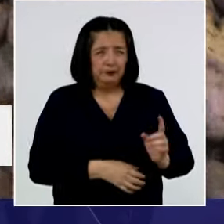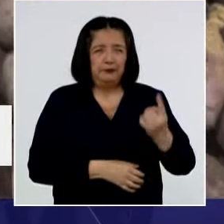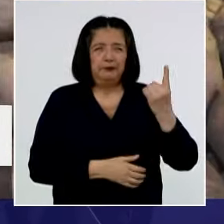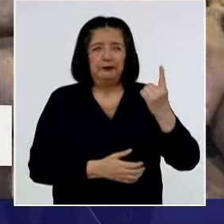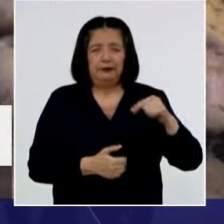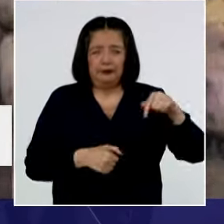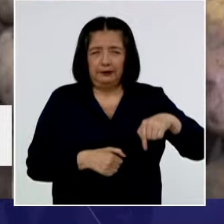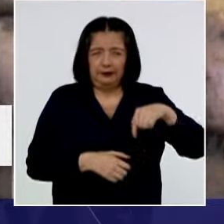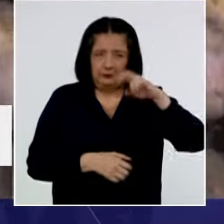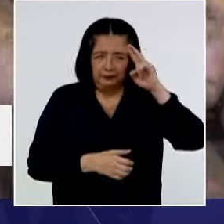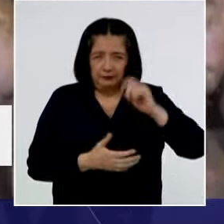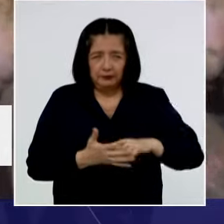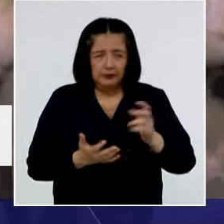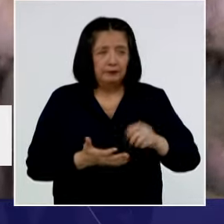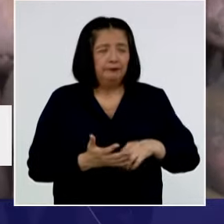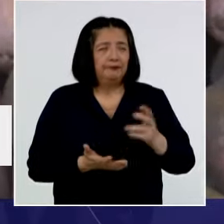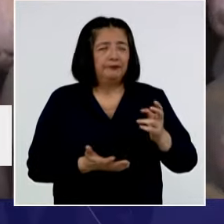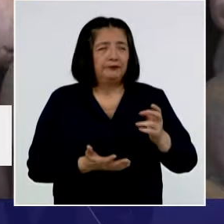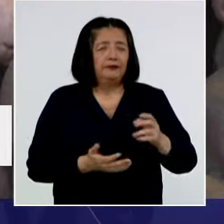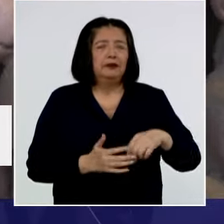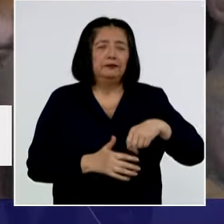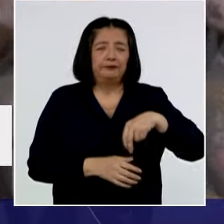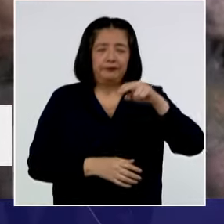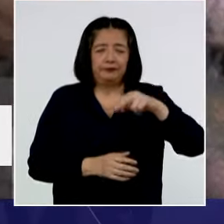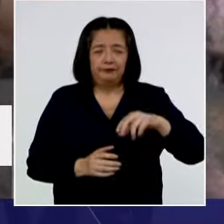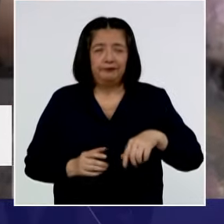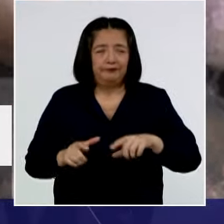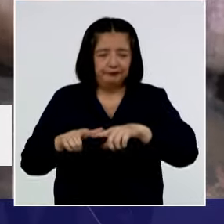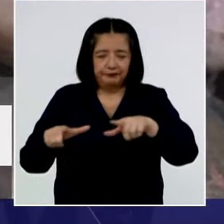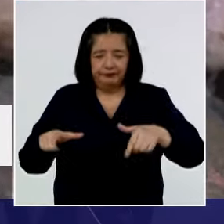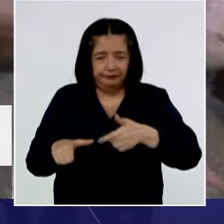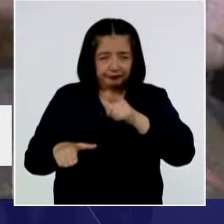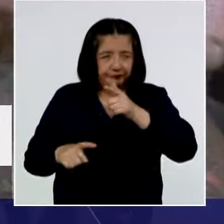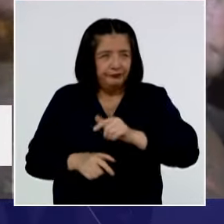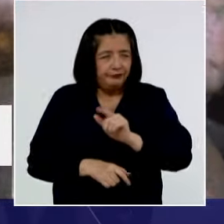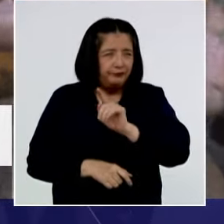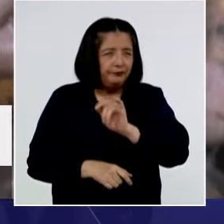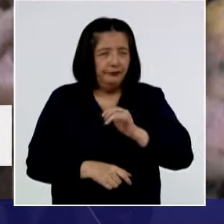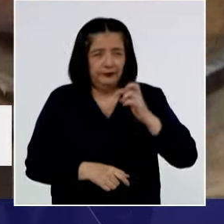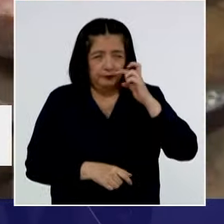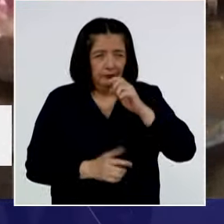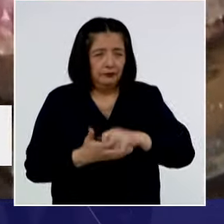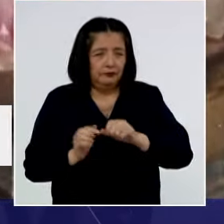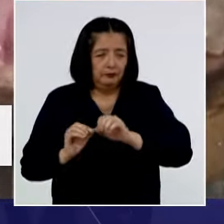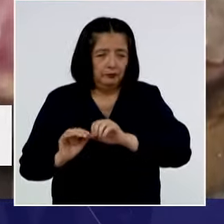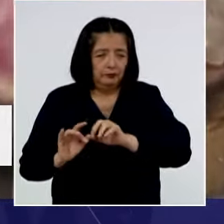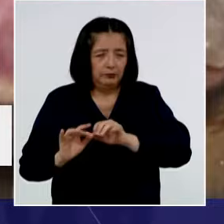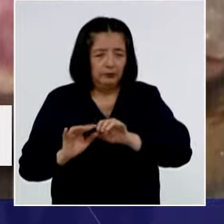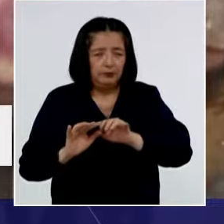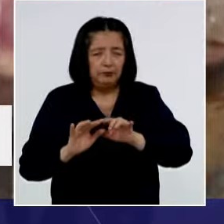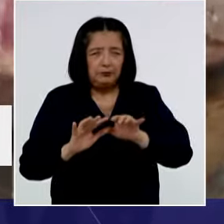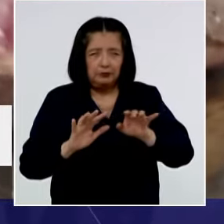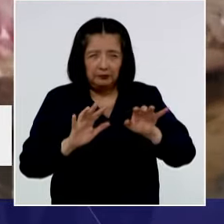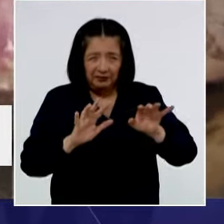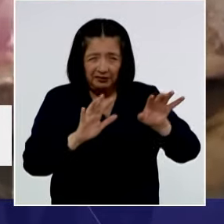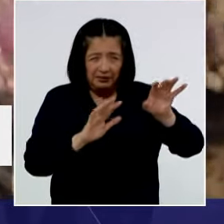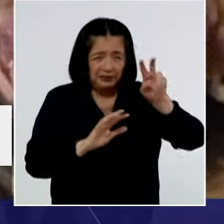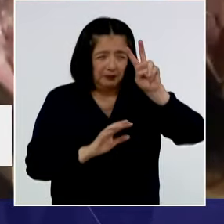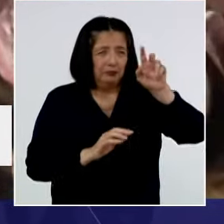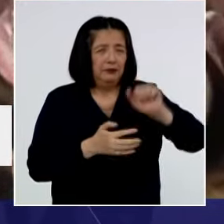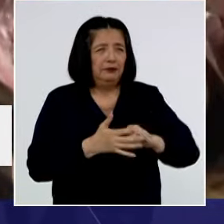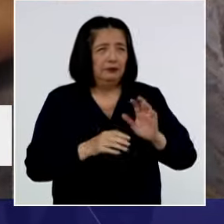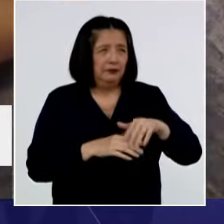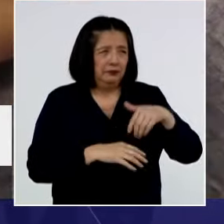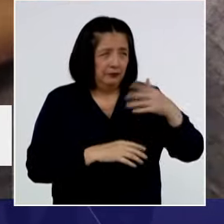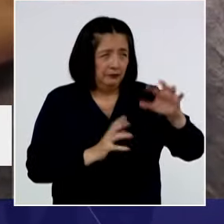vez en nuestro país, en la zona norte del lago Titicaca y a partir de ahí se comienza a masificar primero en todo el territorio nacional y después